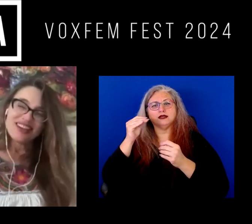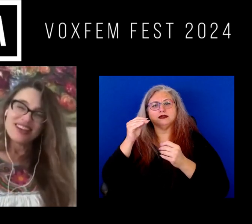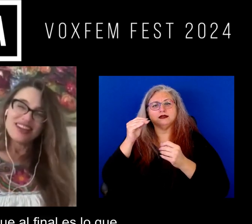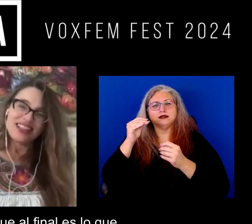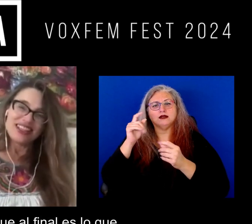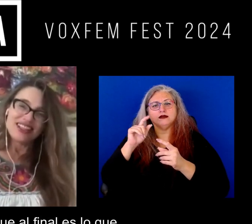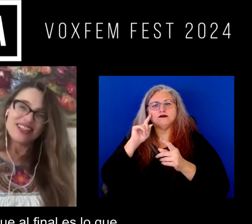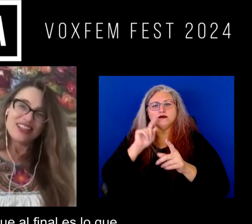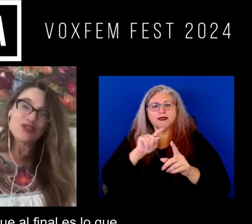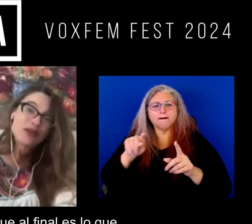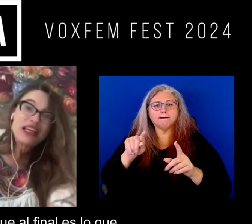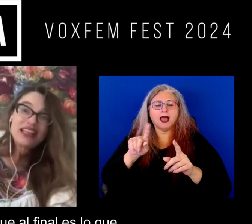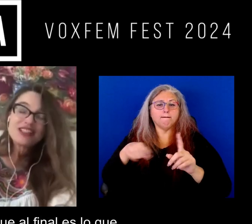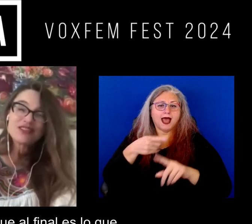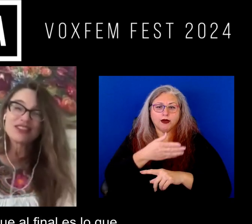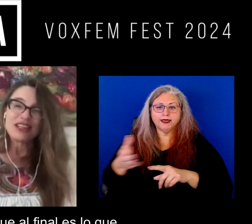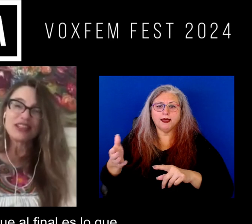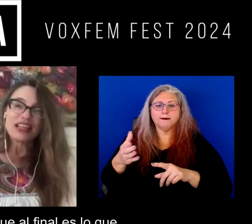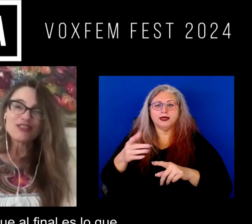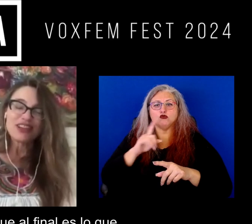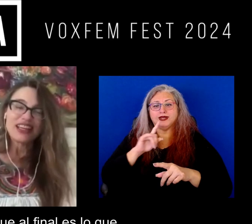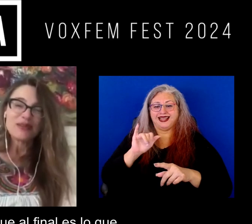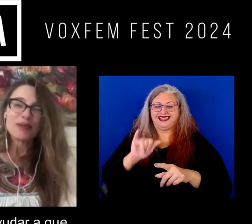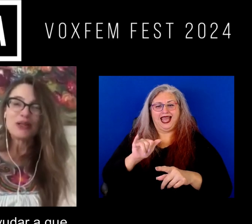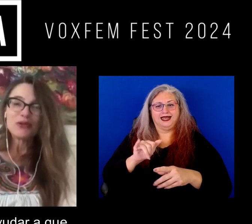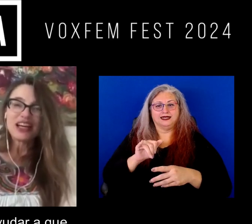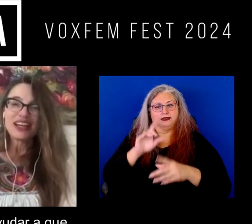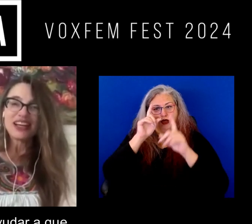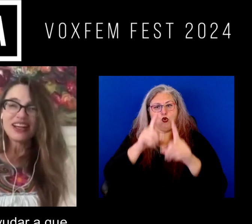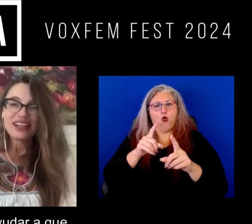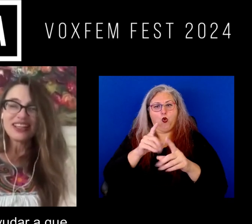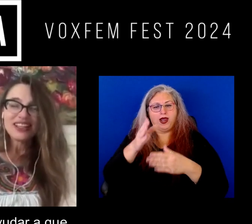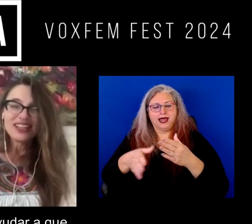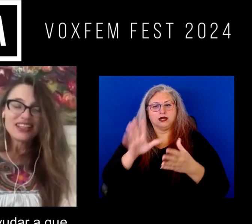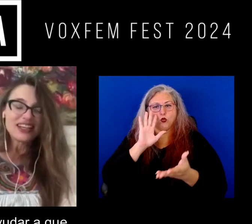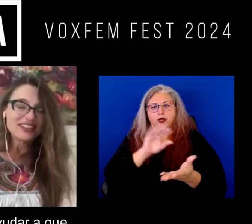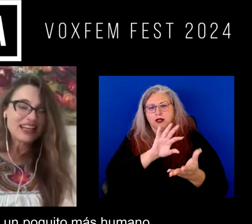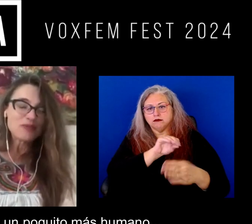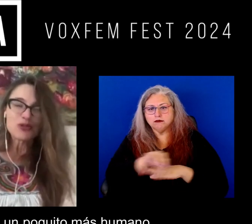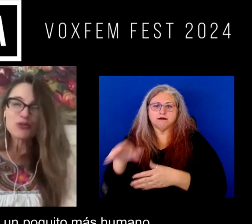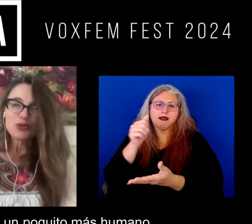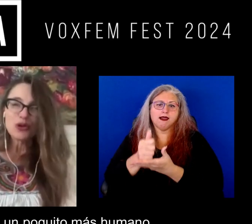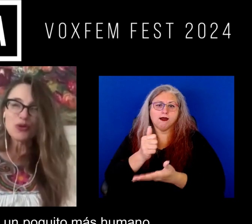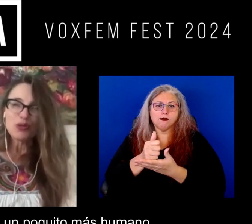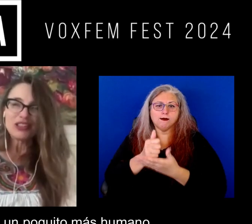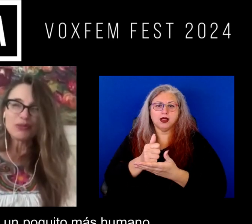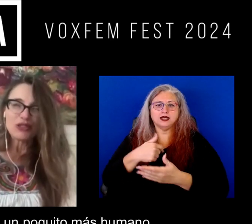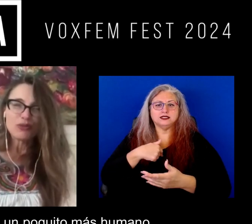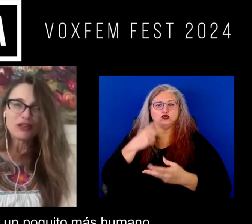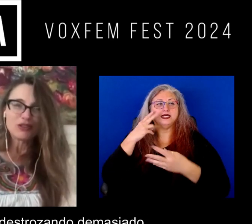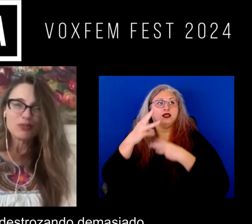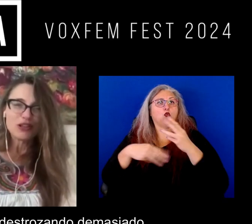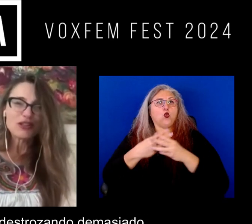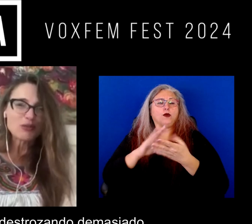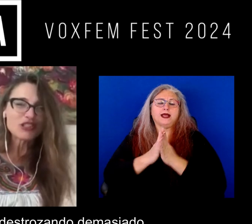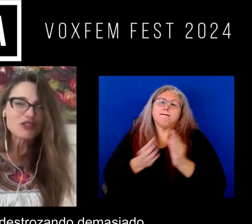y sobre ellas ¿no? que al final es lo que va a ayudar a que tengamos un mundo un poquito más